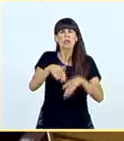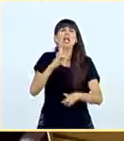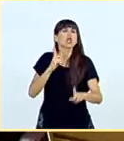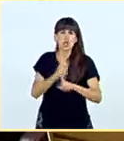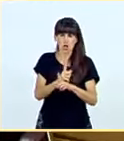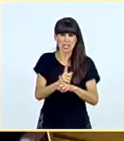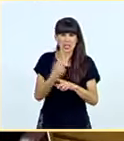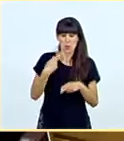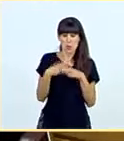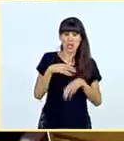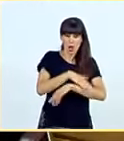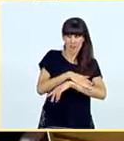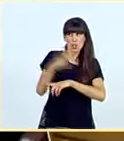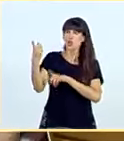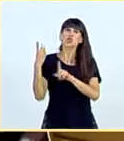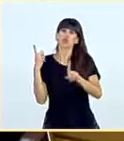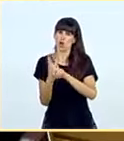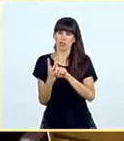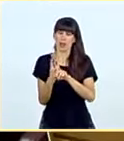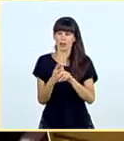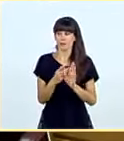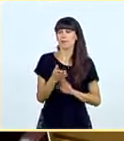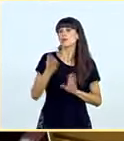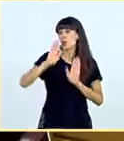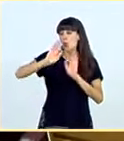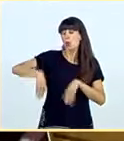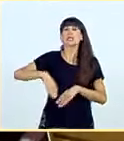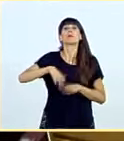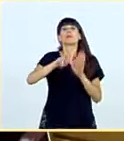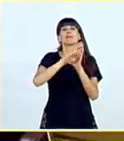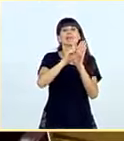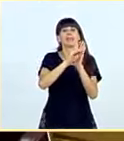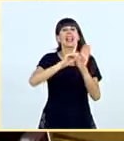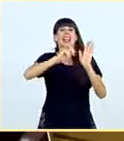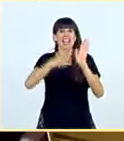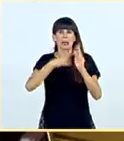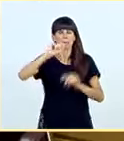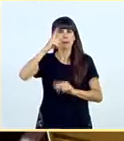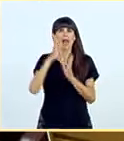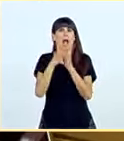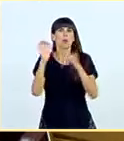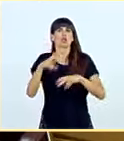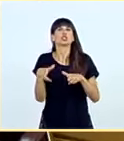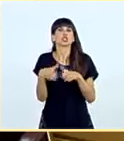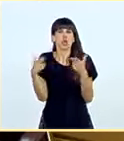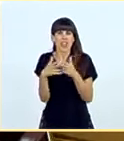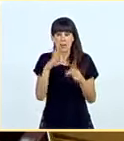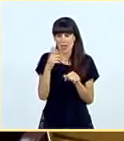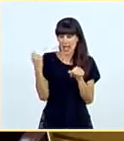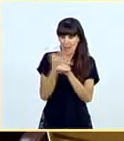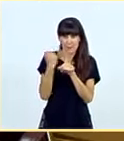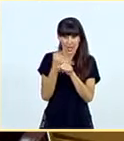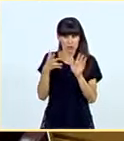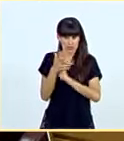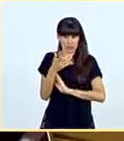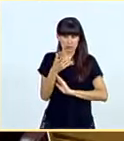este Gobierno. Salvo, salvo el último Real Decreto Ley, el primer acuerdo social por el empleo, que se han visto